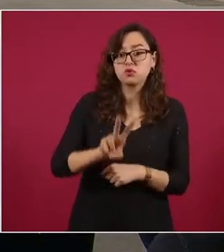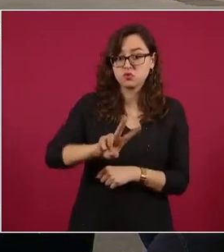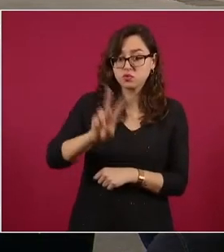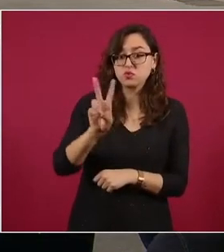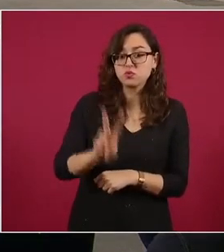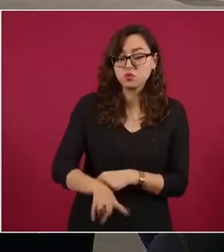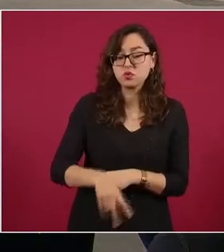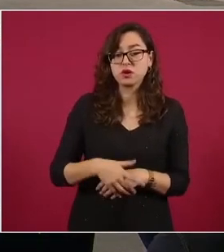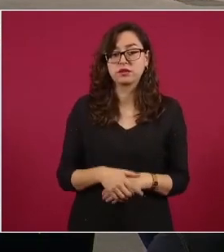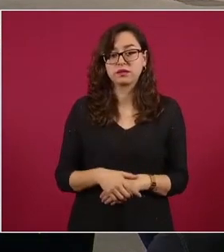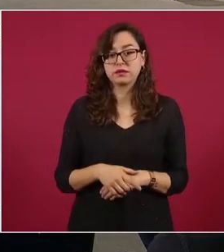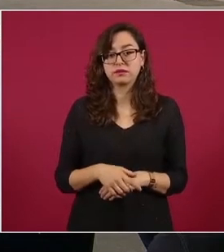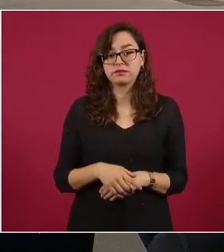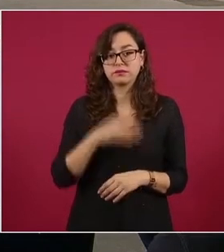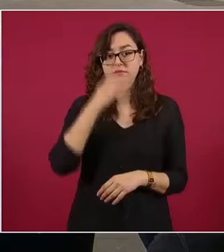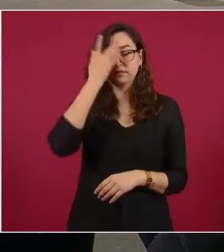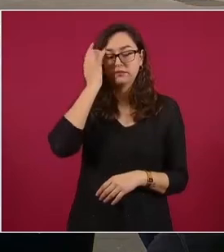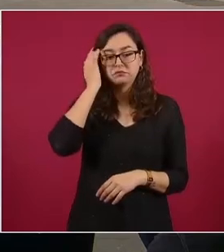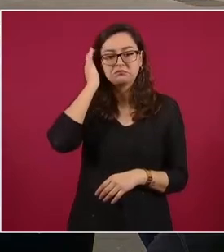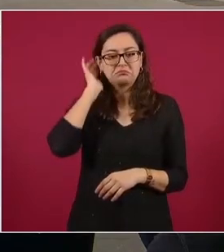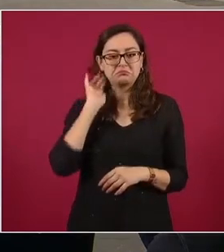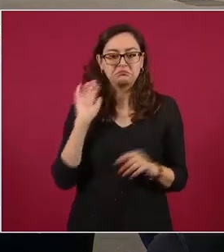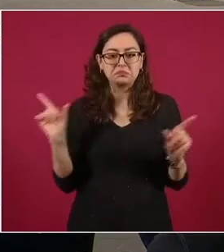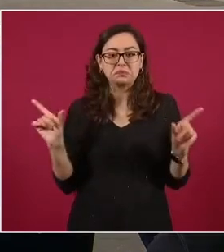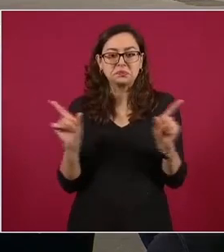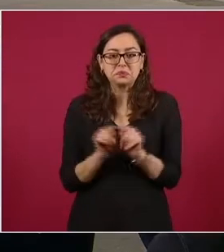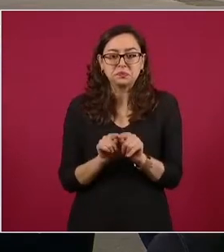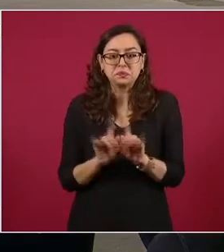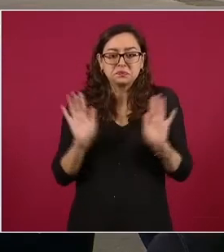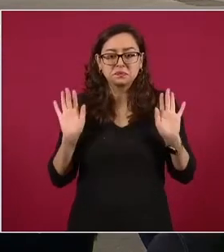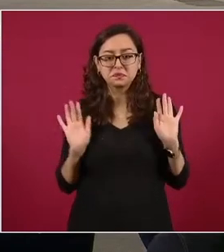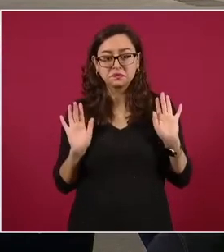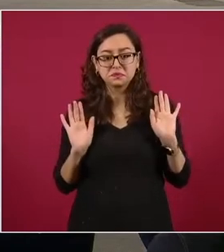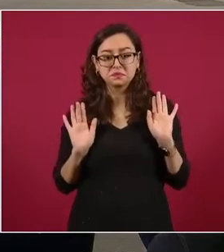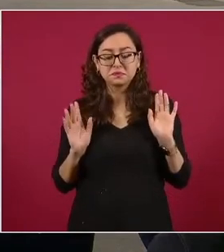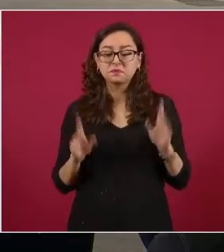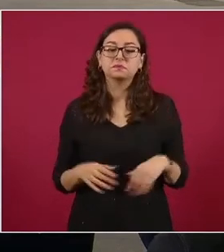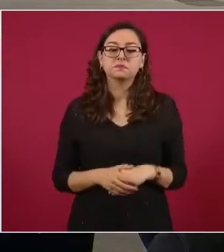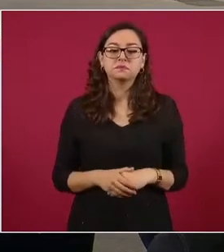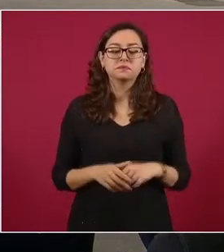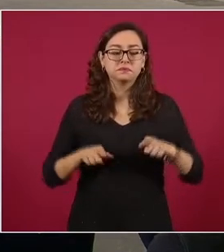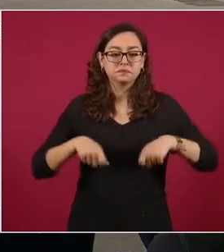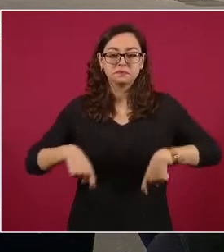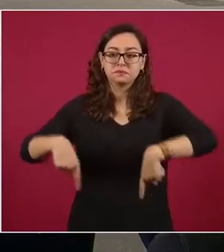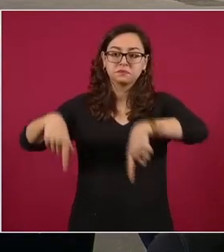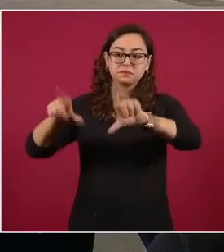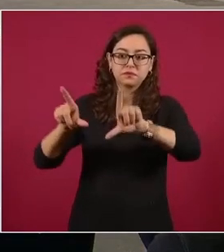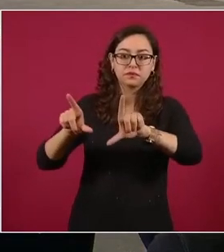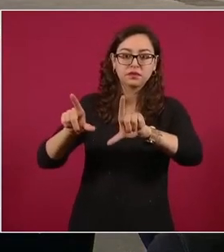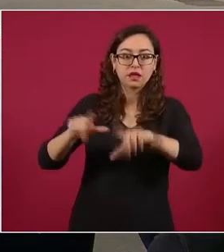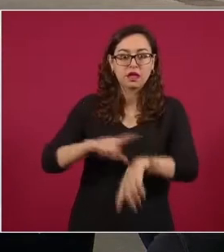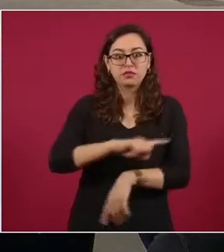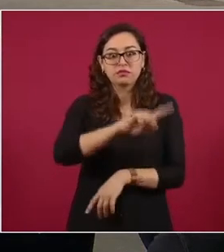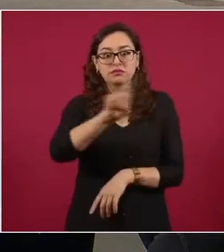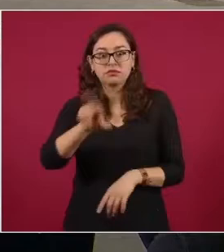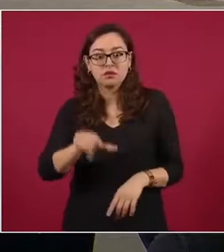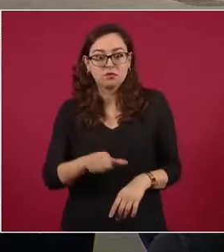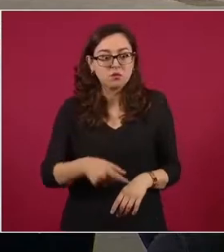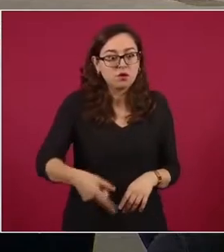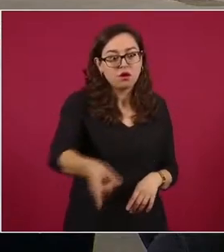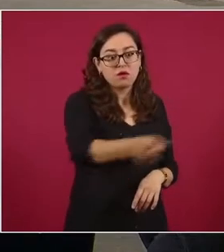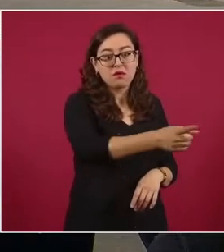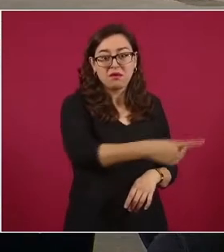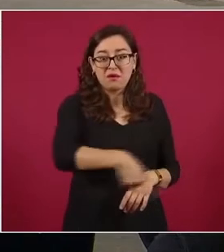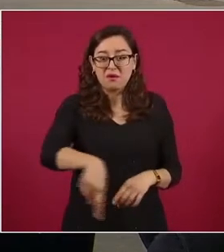No bien se había publicado el mensaje cuando surgió una cascada de mensajes de personajes ligados a la oposición y